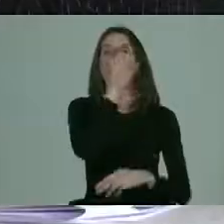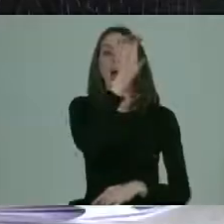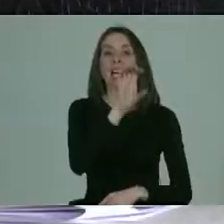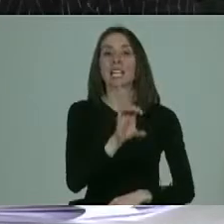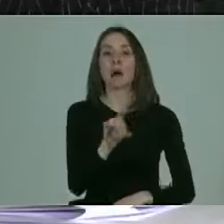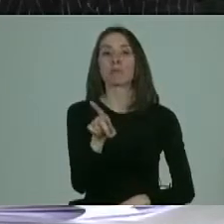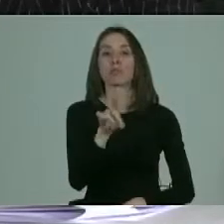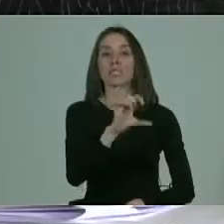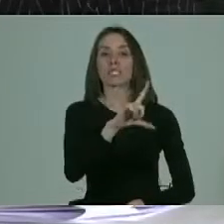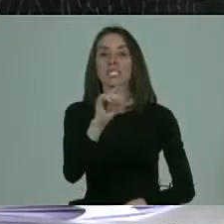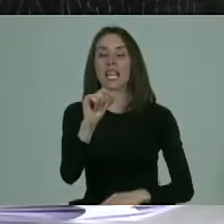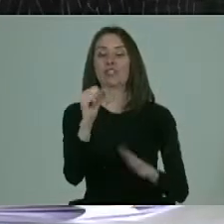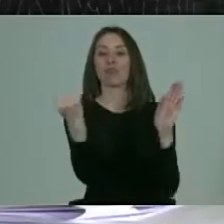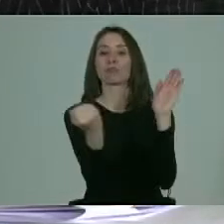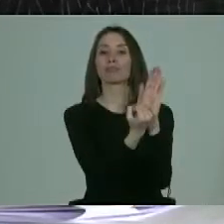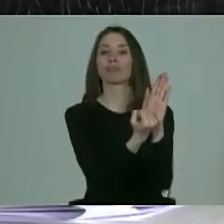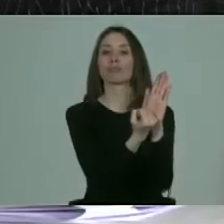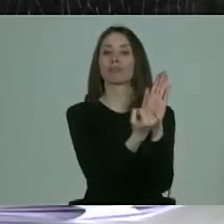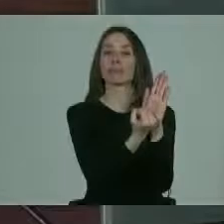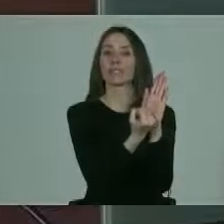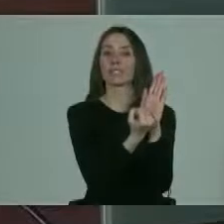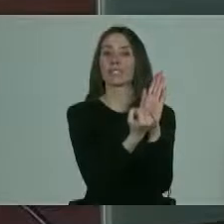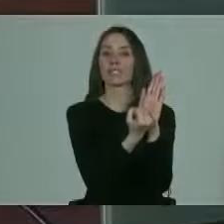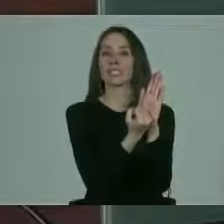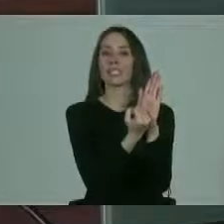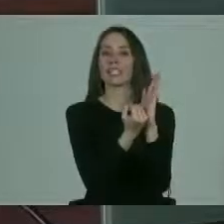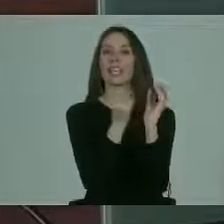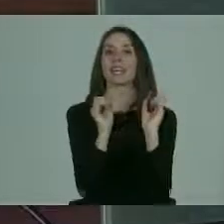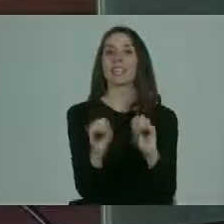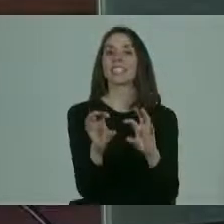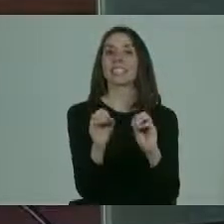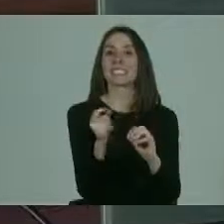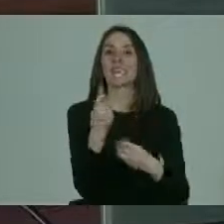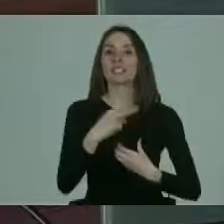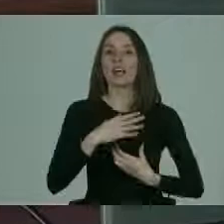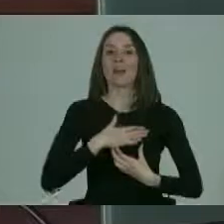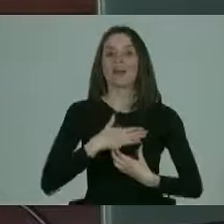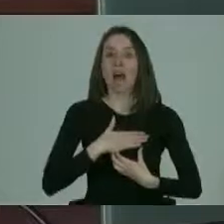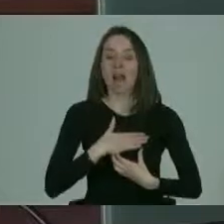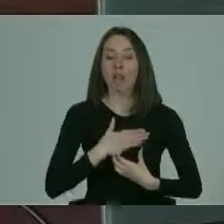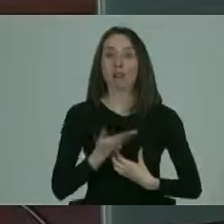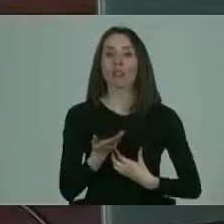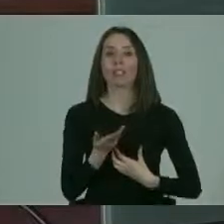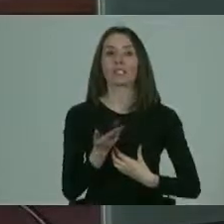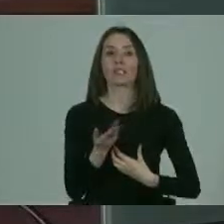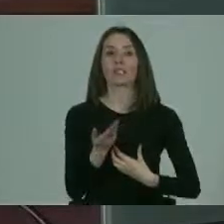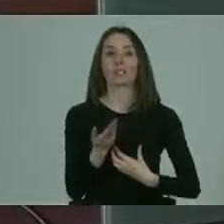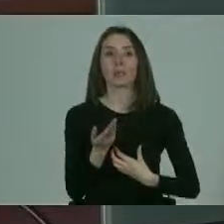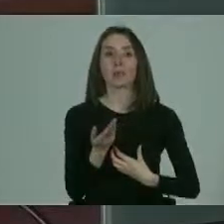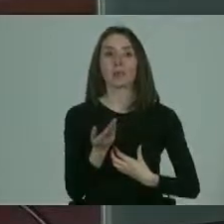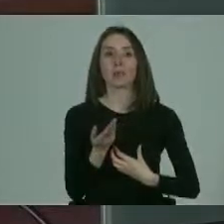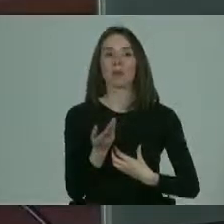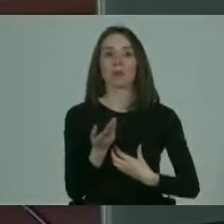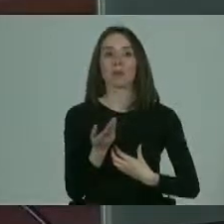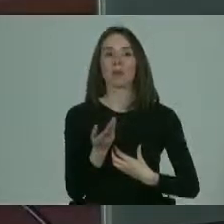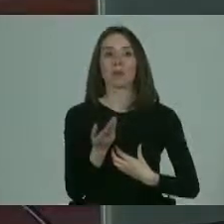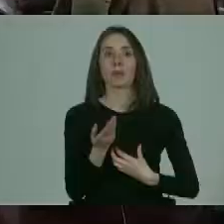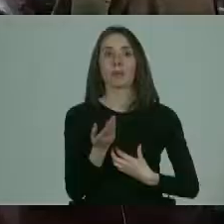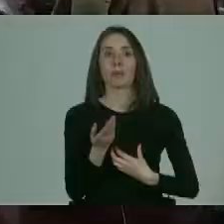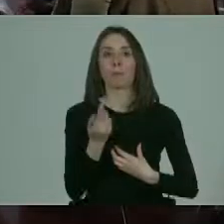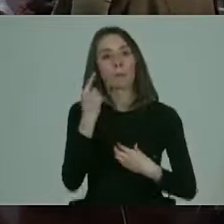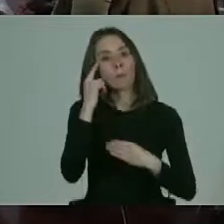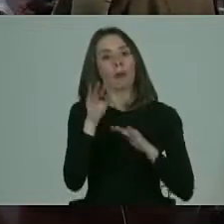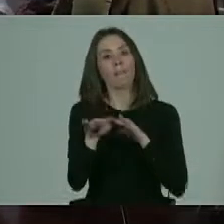sellos o ramos que imprimen cierta cierta enseñanza valórica particularmente en favor de